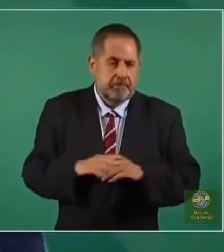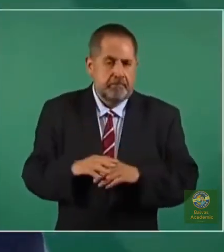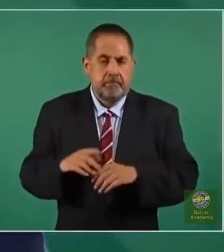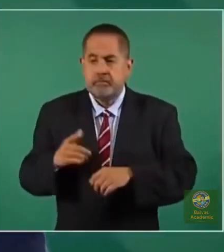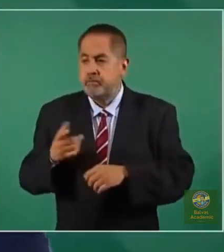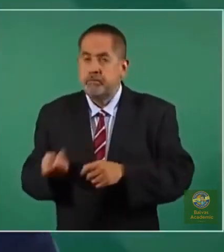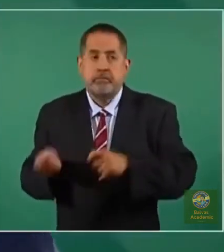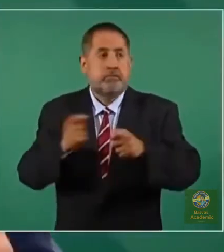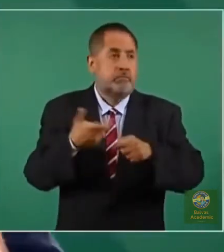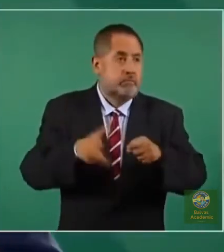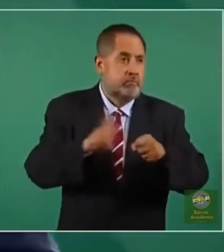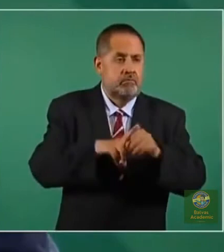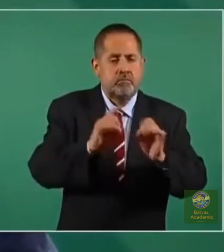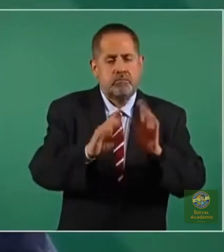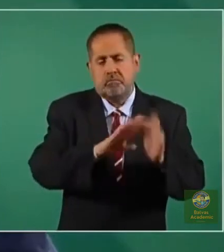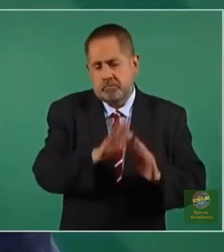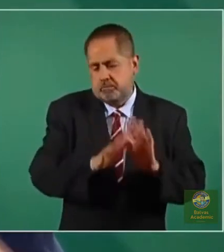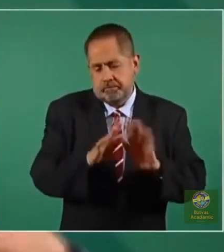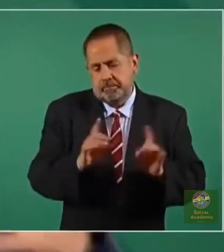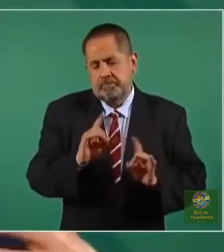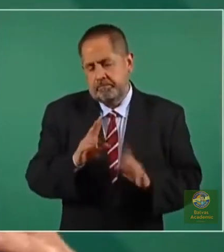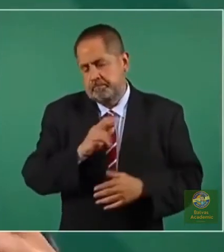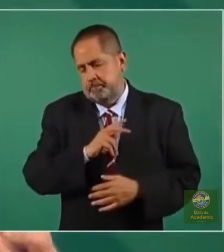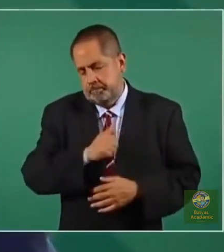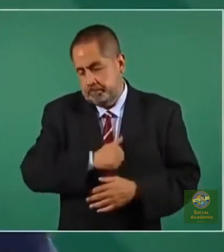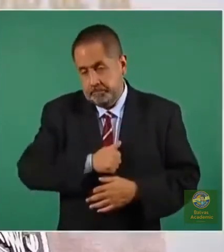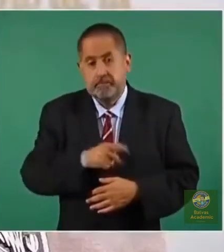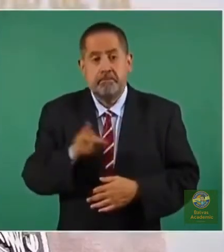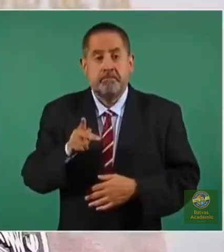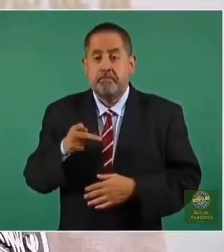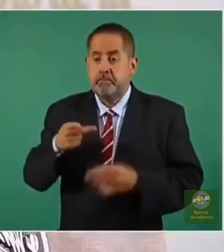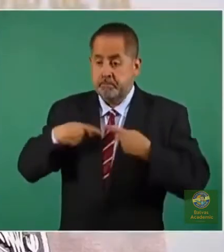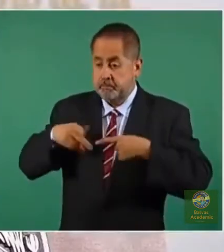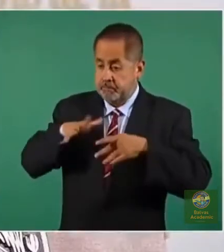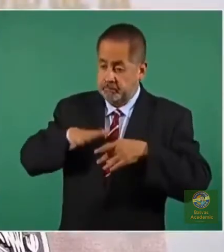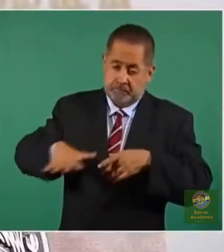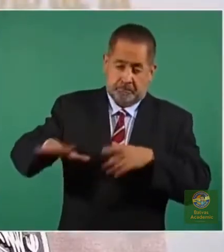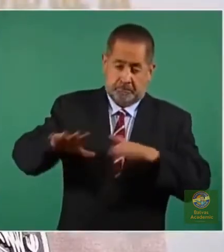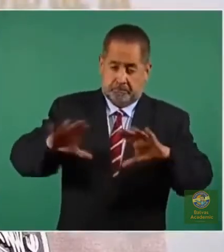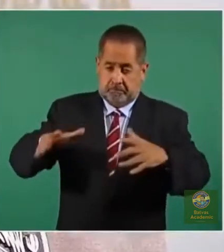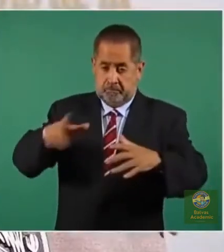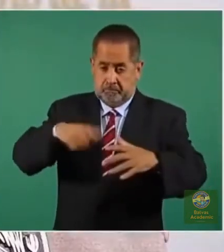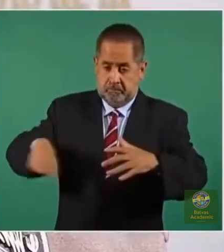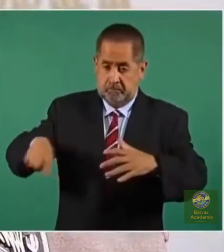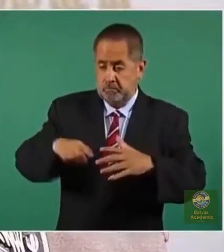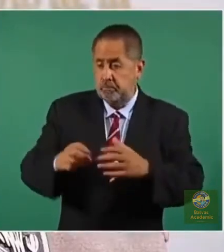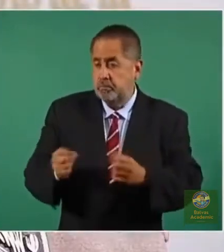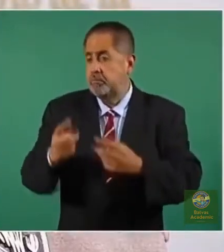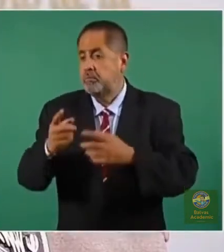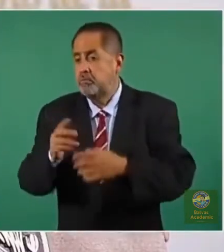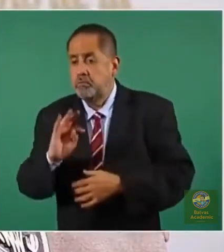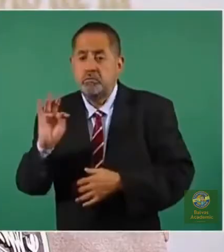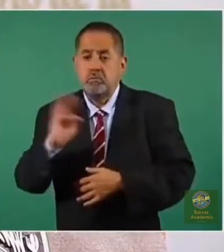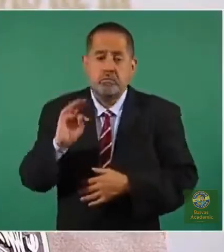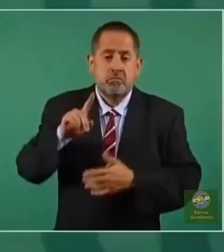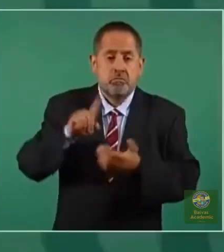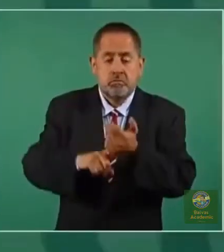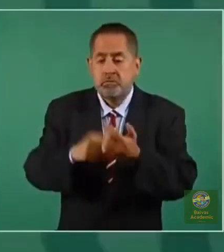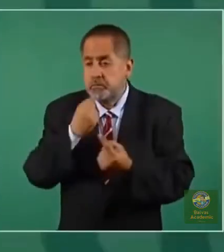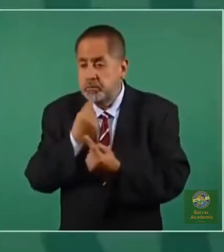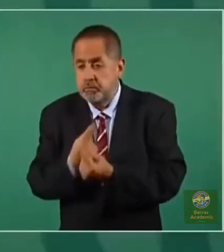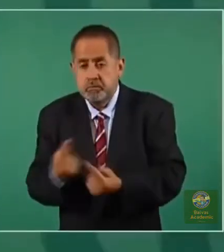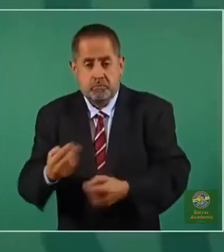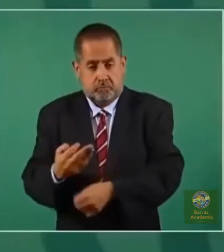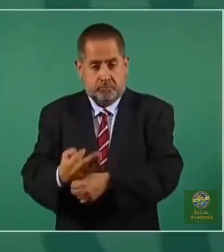hospitalizada o cada muerte. Pero a nivel poblacional, el riesgo, la probabilidad de que un niño